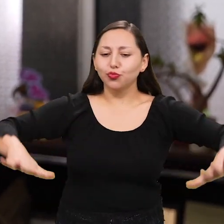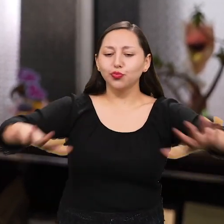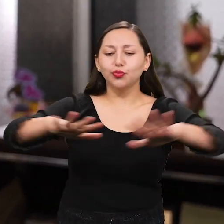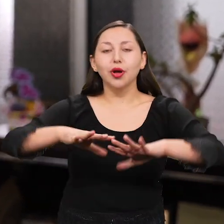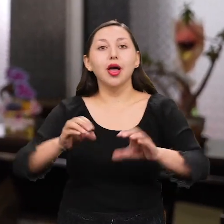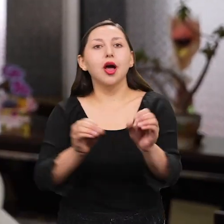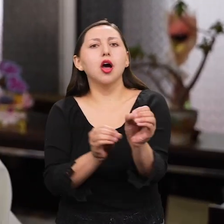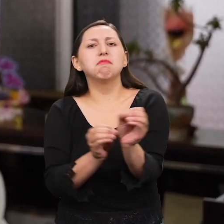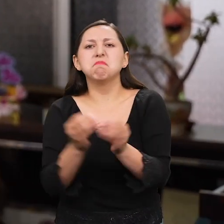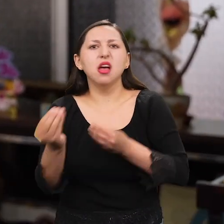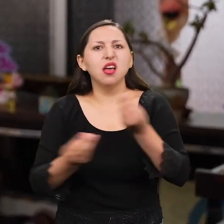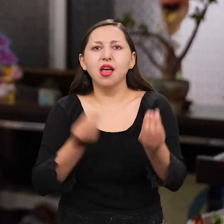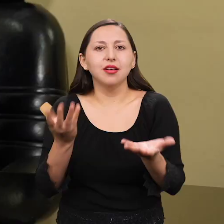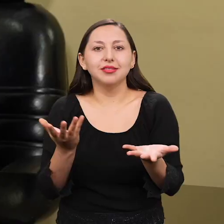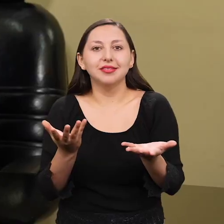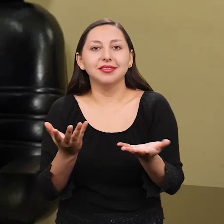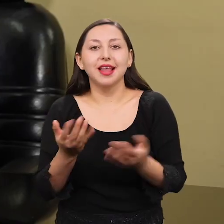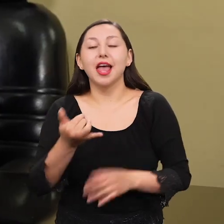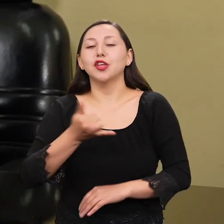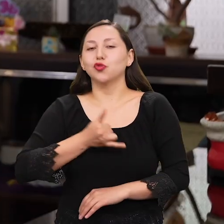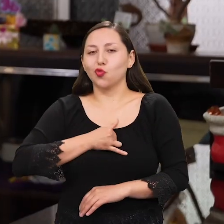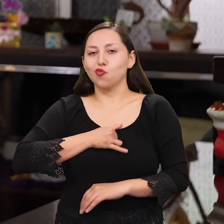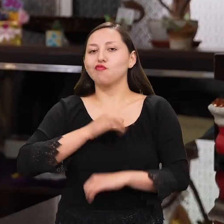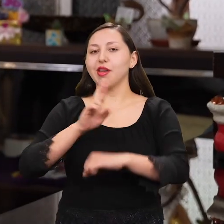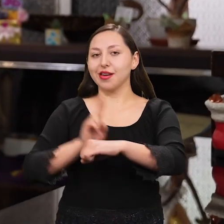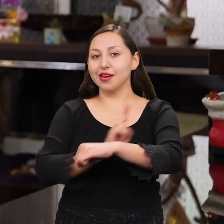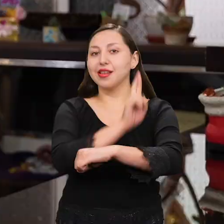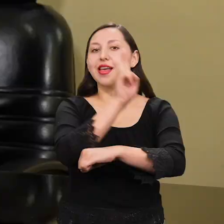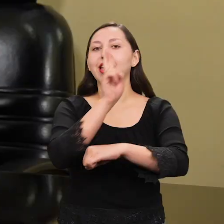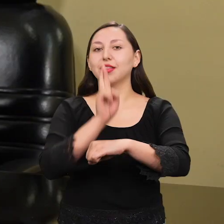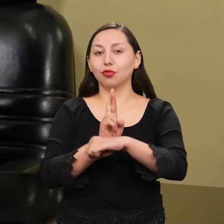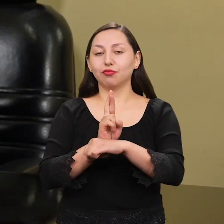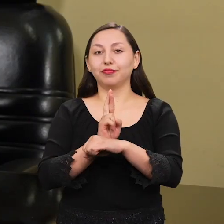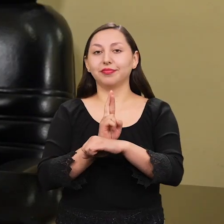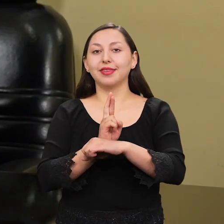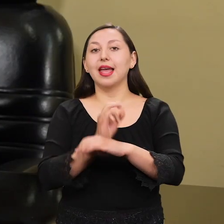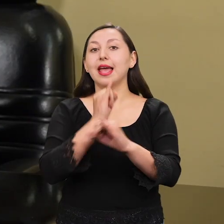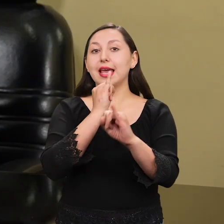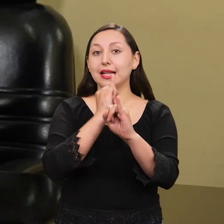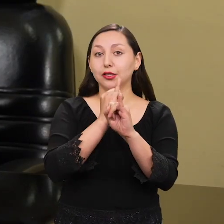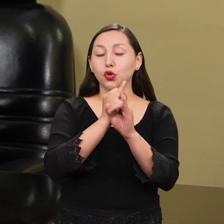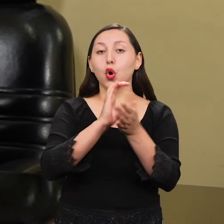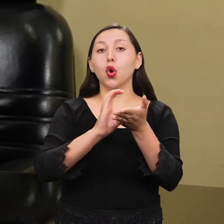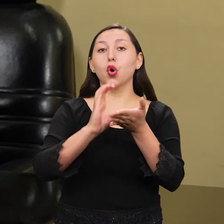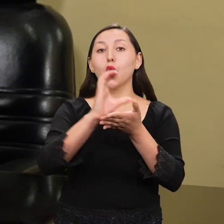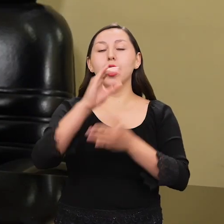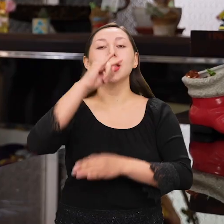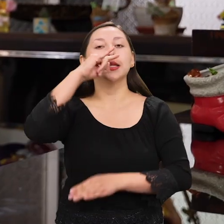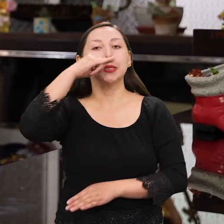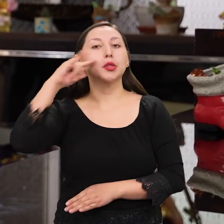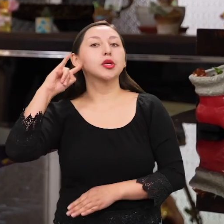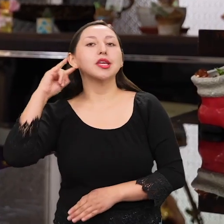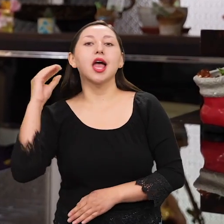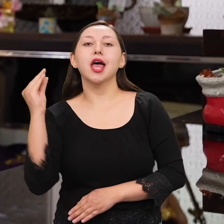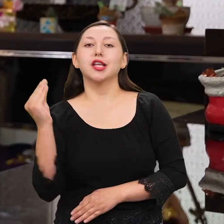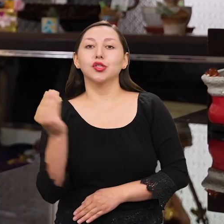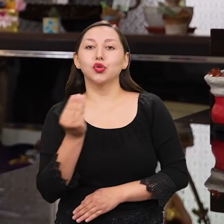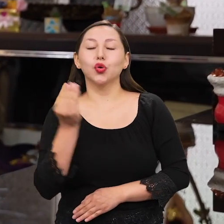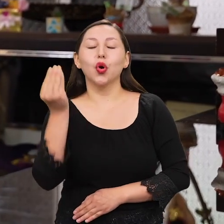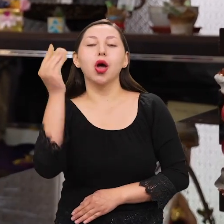¿Tú qué haces aquí? Soy la rectora. Es una institución para niños y jóvenes sordos. ¡Qué